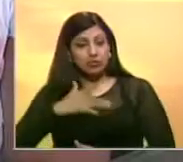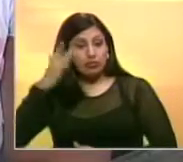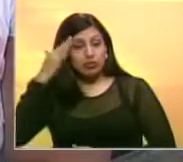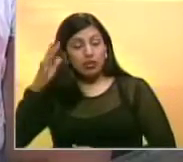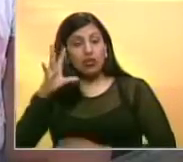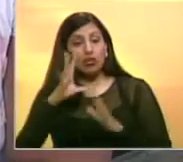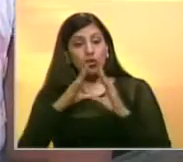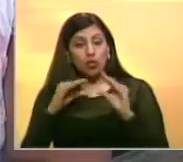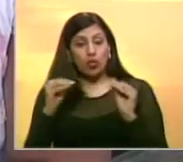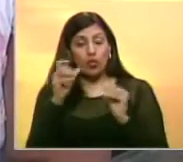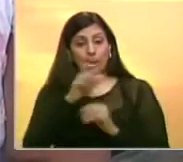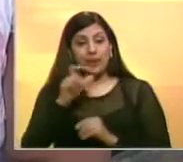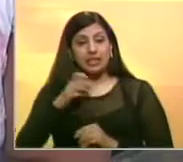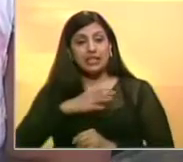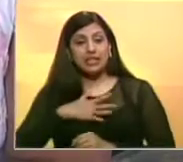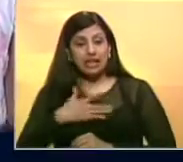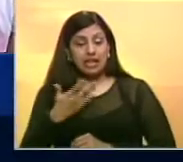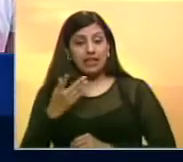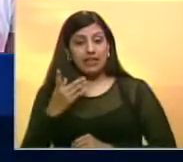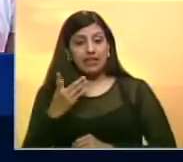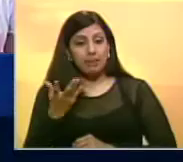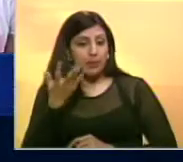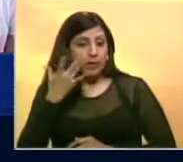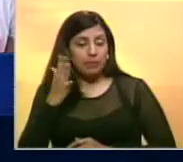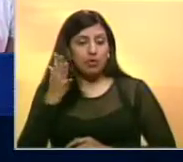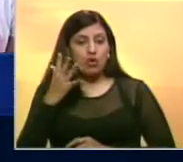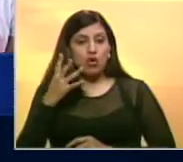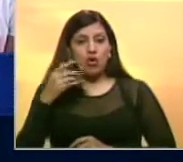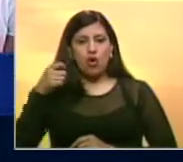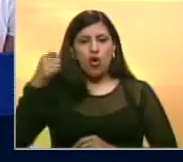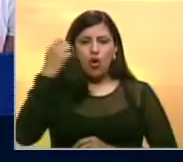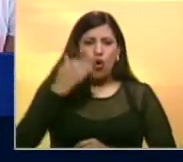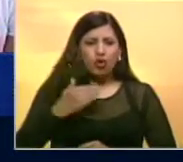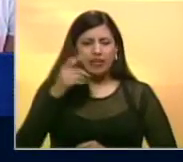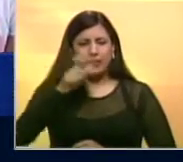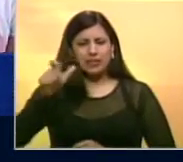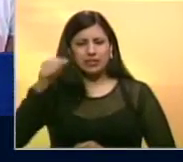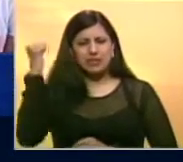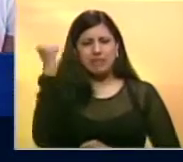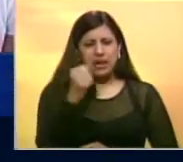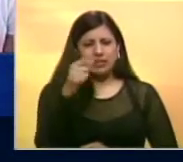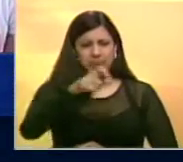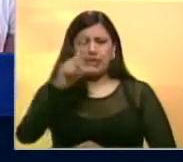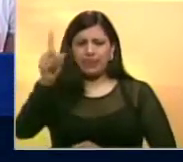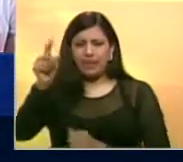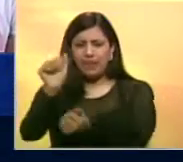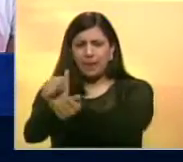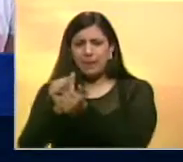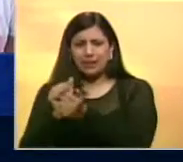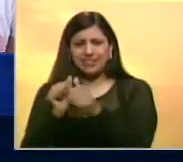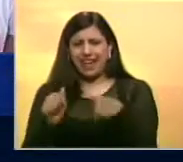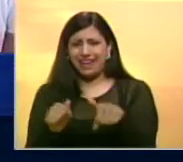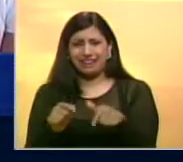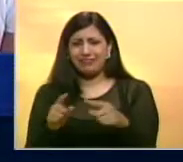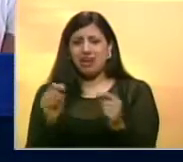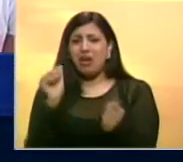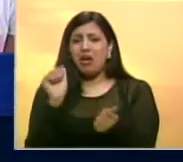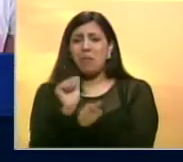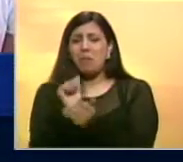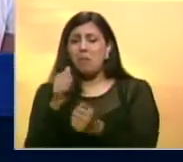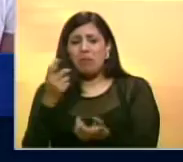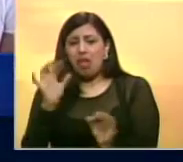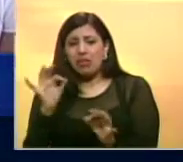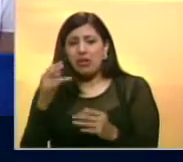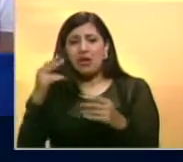que todo el que haga un caso por lo menos que corte a una persona que mate a una persona yo me imagino que tienen que hacerle justicia pero no aquí se queda todo así